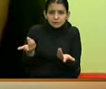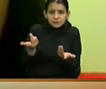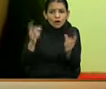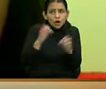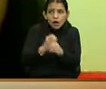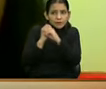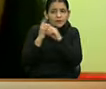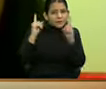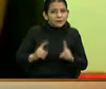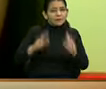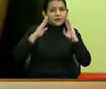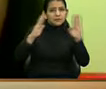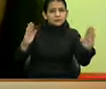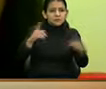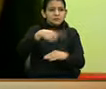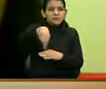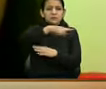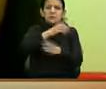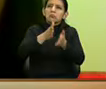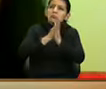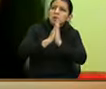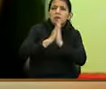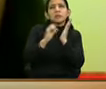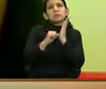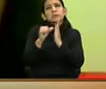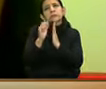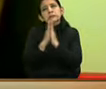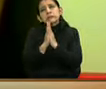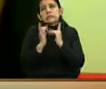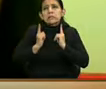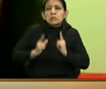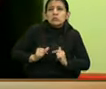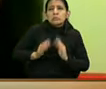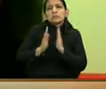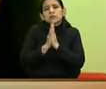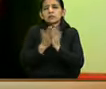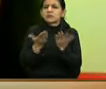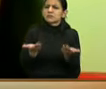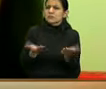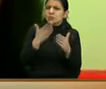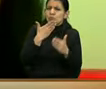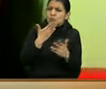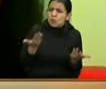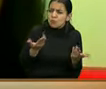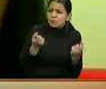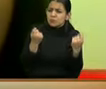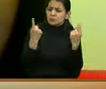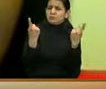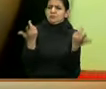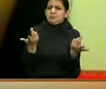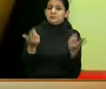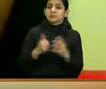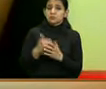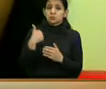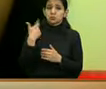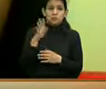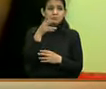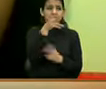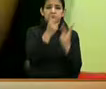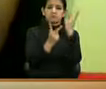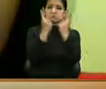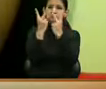deber a través del Ministerio del Ramo, como es el Ministerio de Salud. He visitado